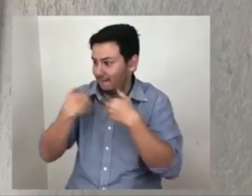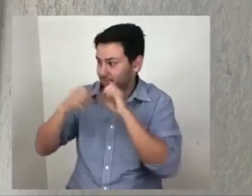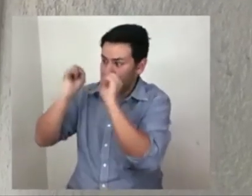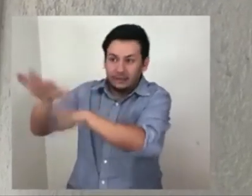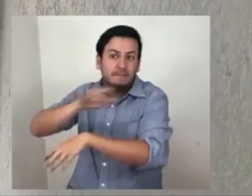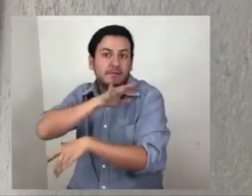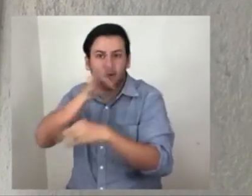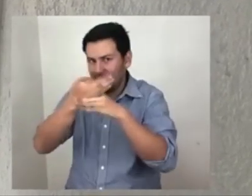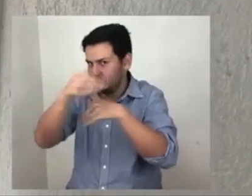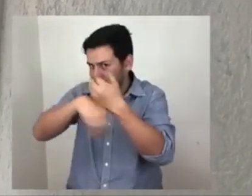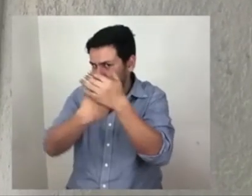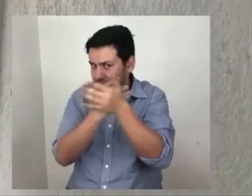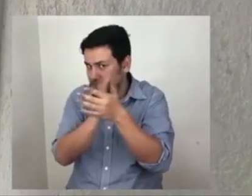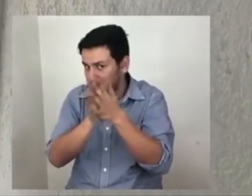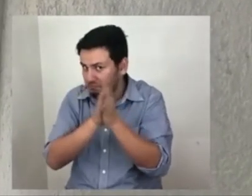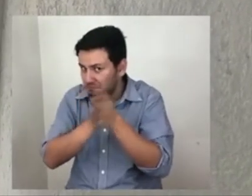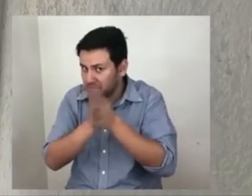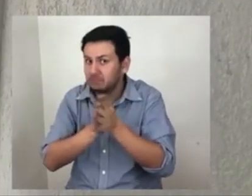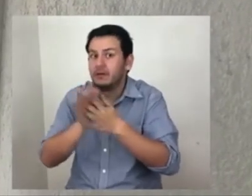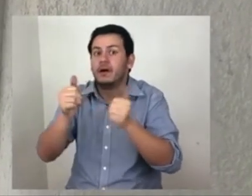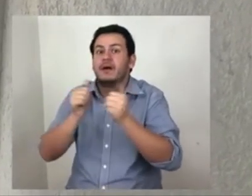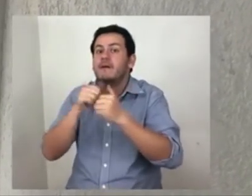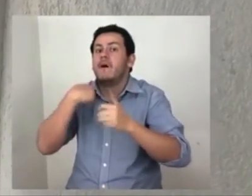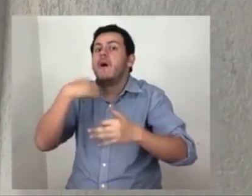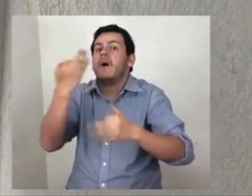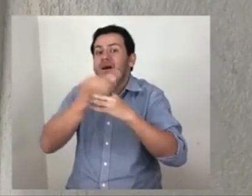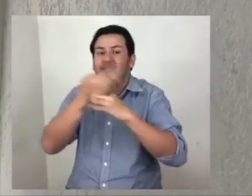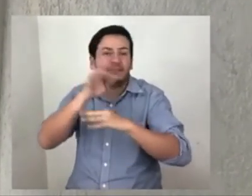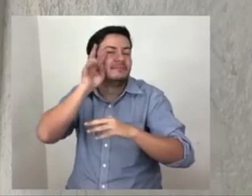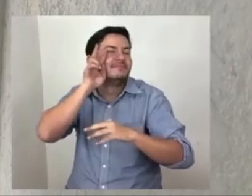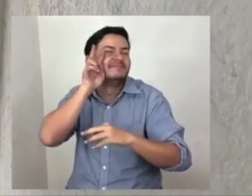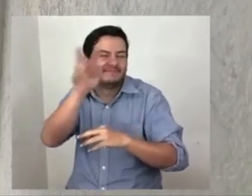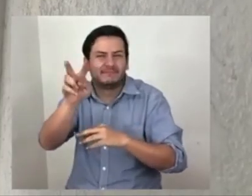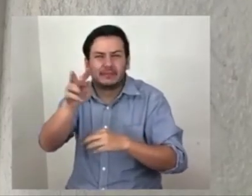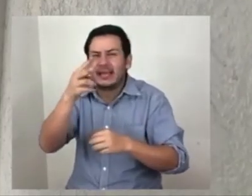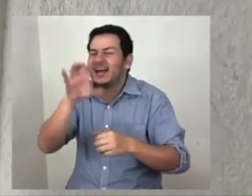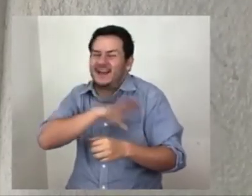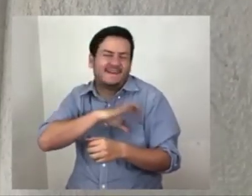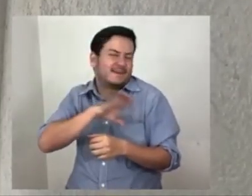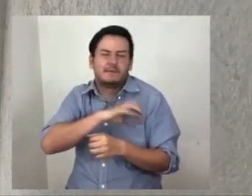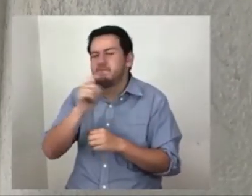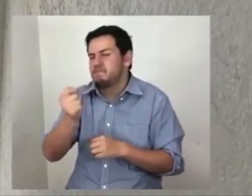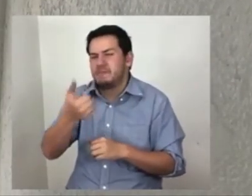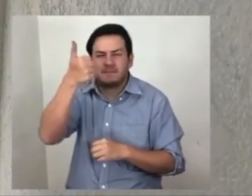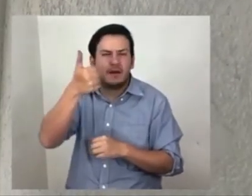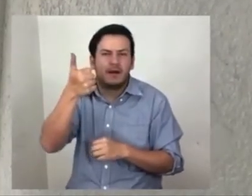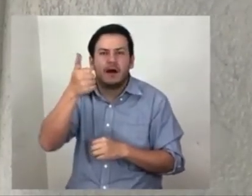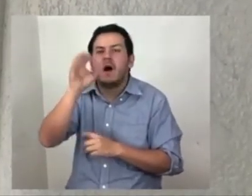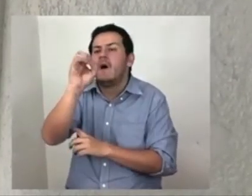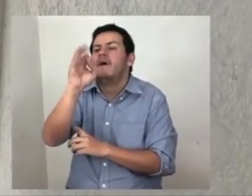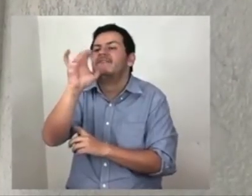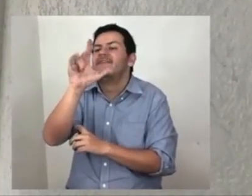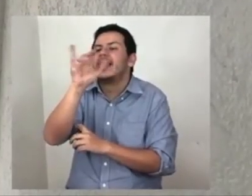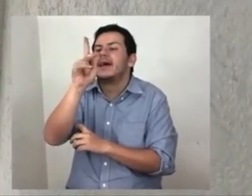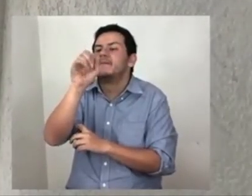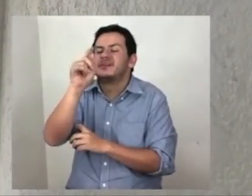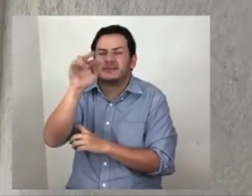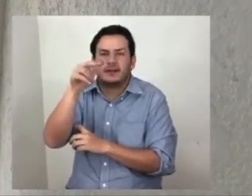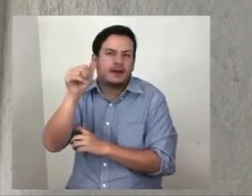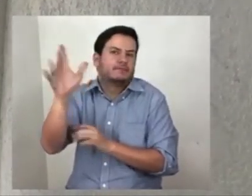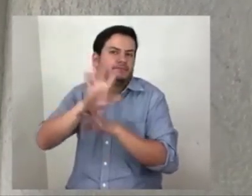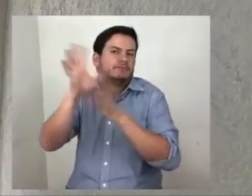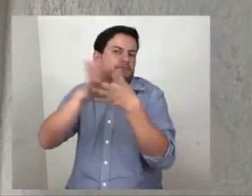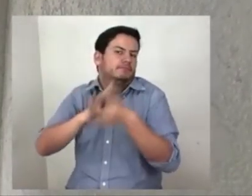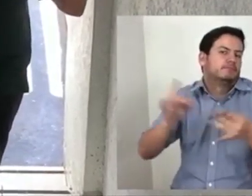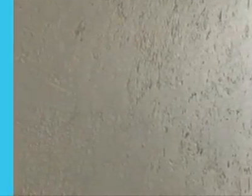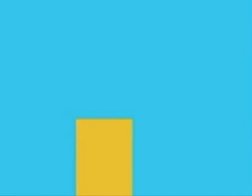basura, ahorita me voy a lavar las manos, pero mientras eso sucede, vámonos con nuestra querida primera estatufera, Ofelia Pastrana, la